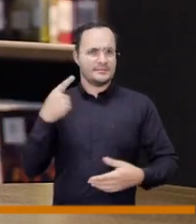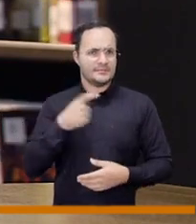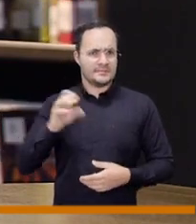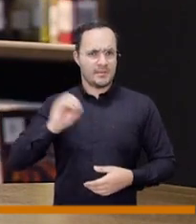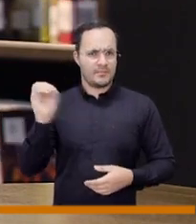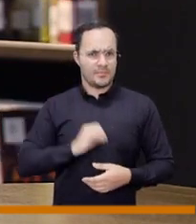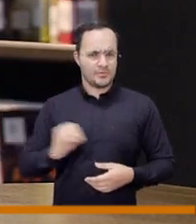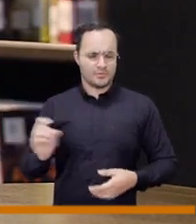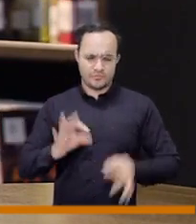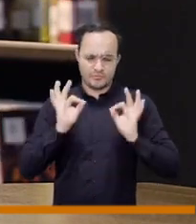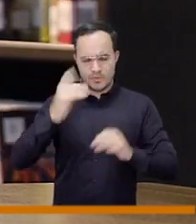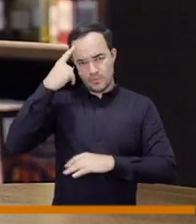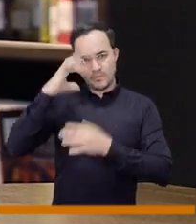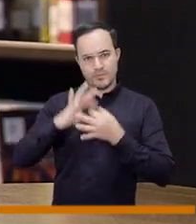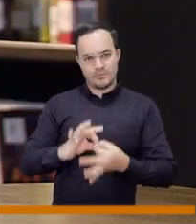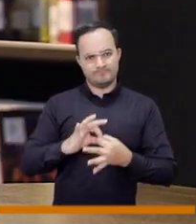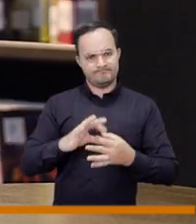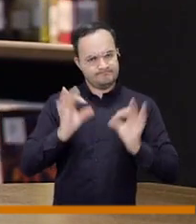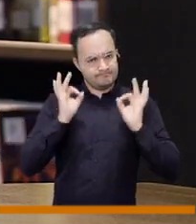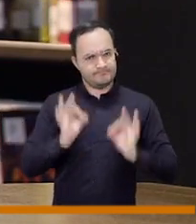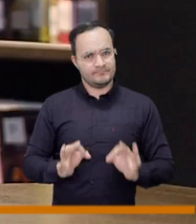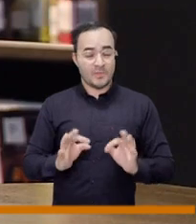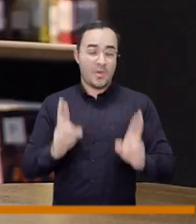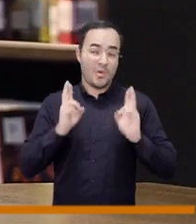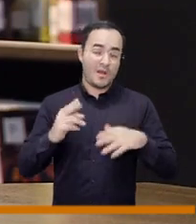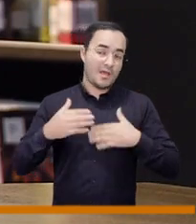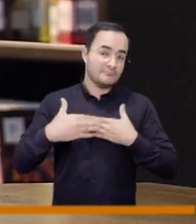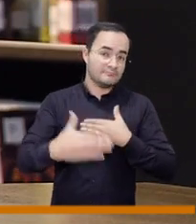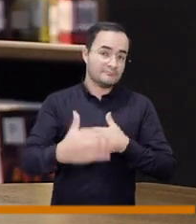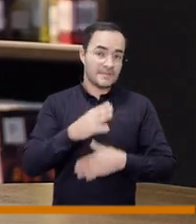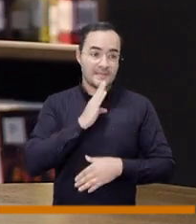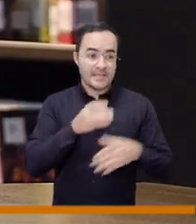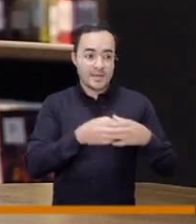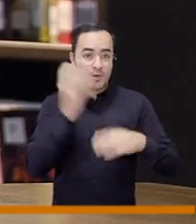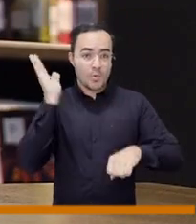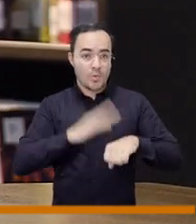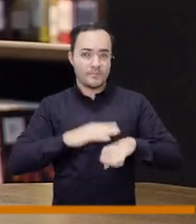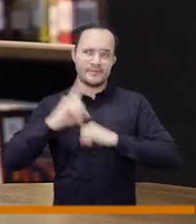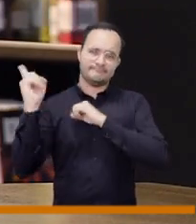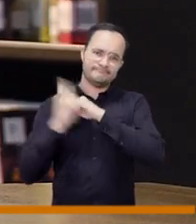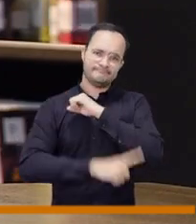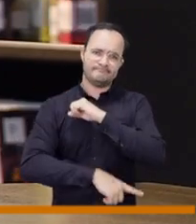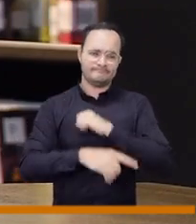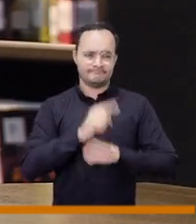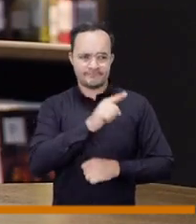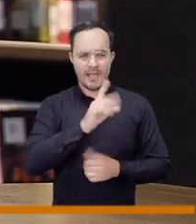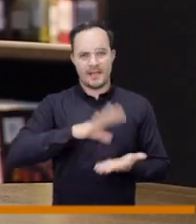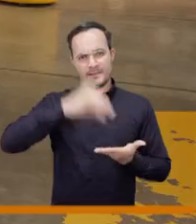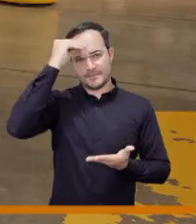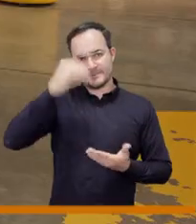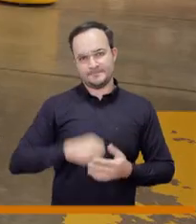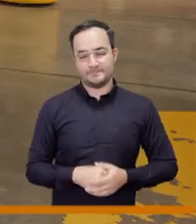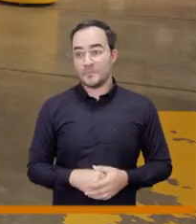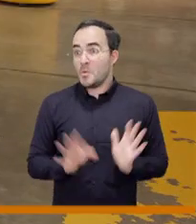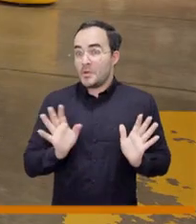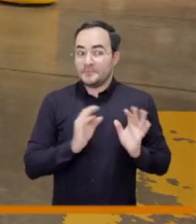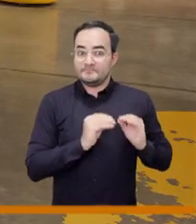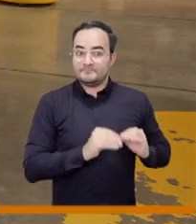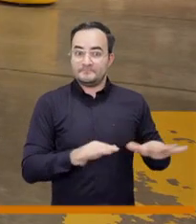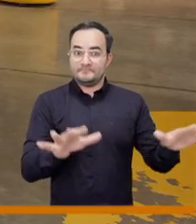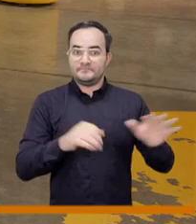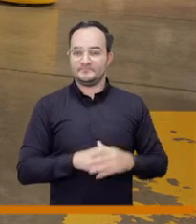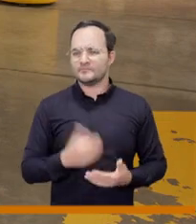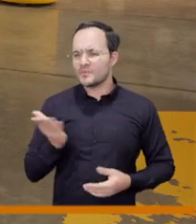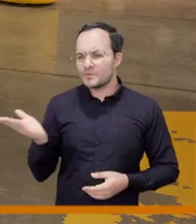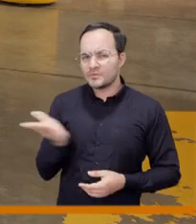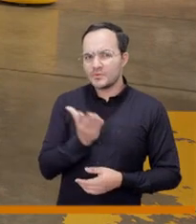y ciento por ciento pública ojalá algún día se castigue a los responsables dijo en su cuenta